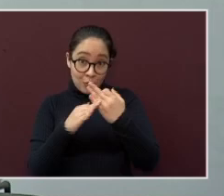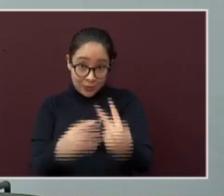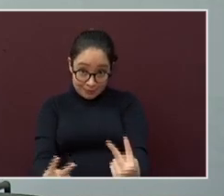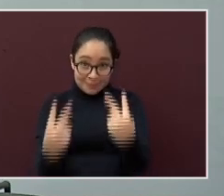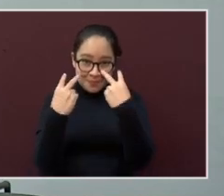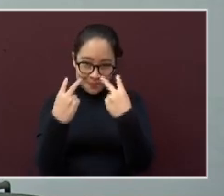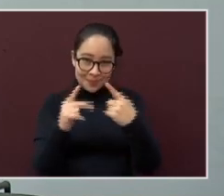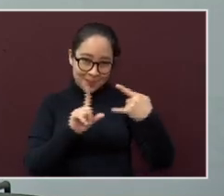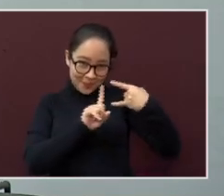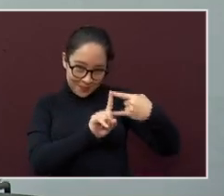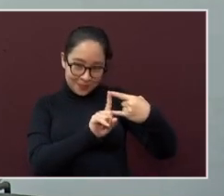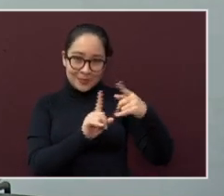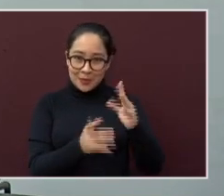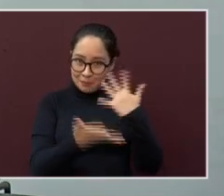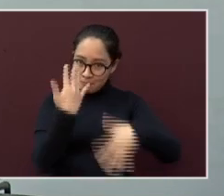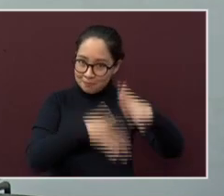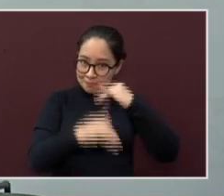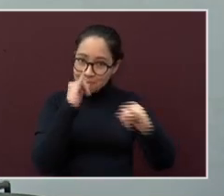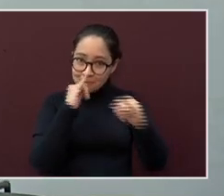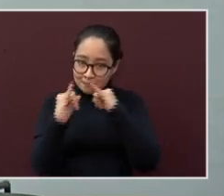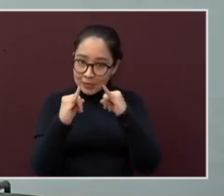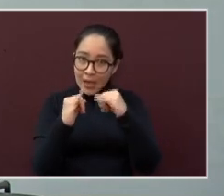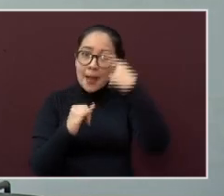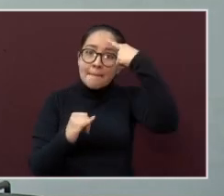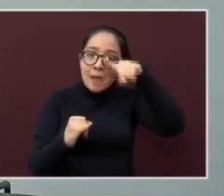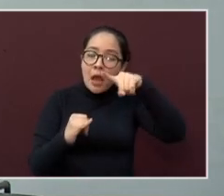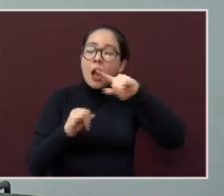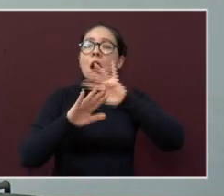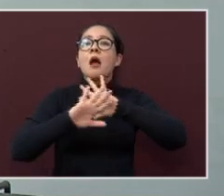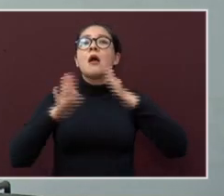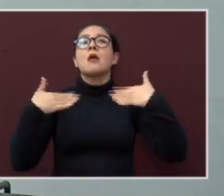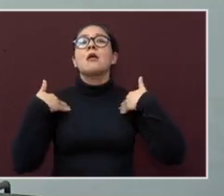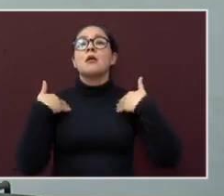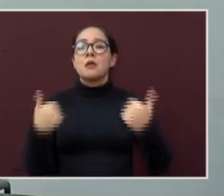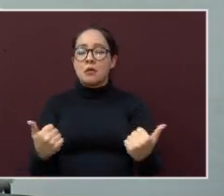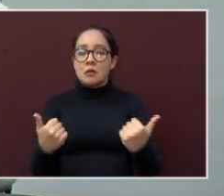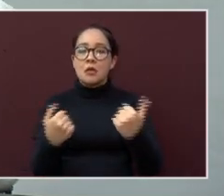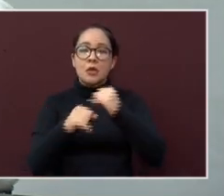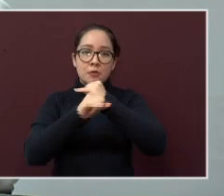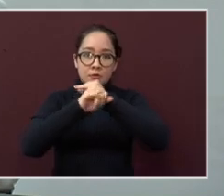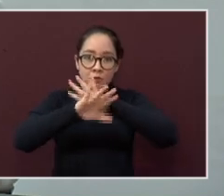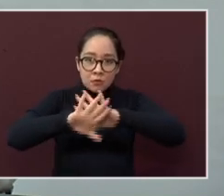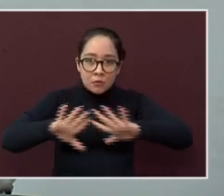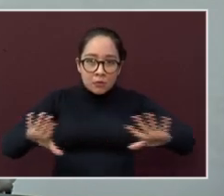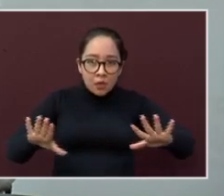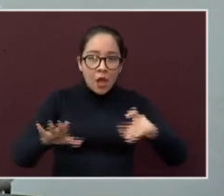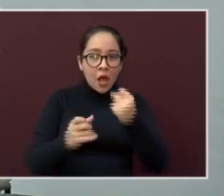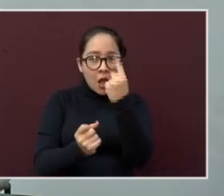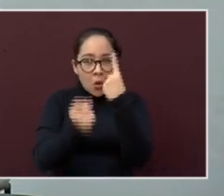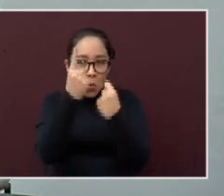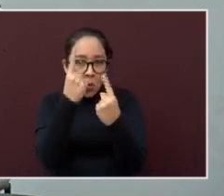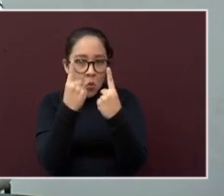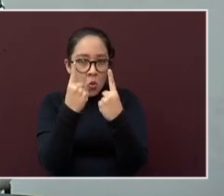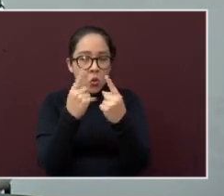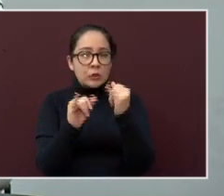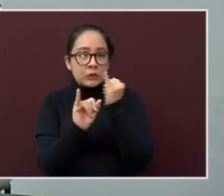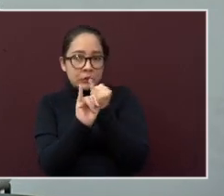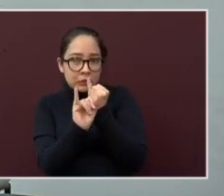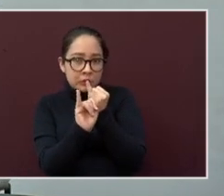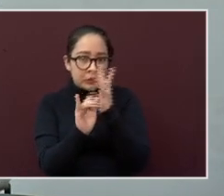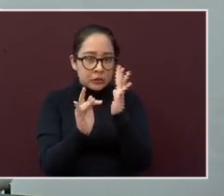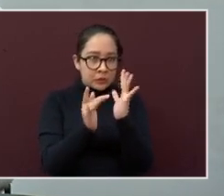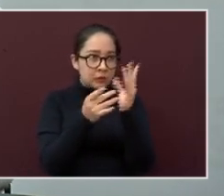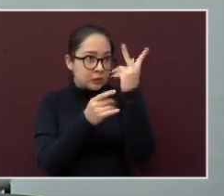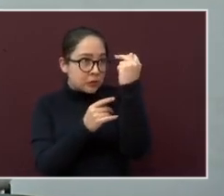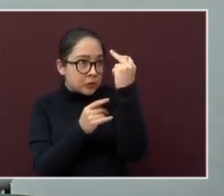ahorita precisamente en sus pantallas para que de esta manera quienes tienen acceso a internet o la